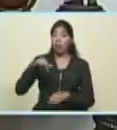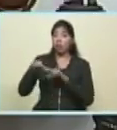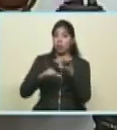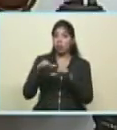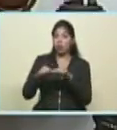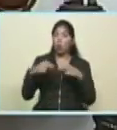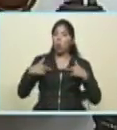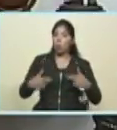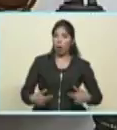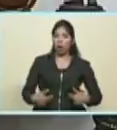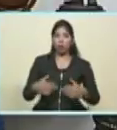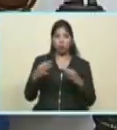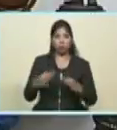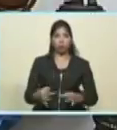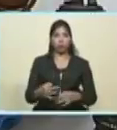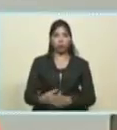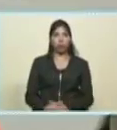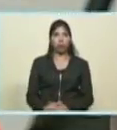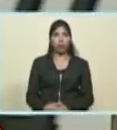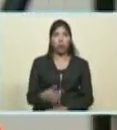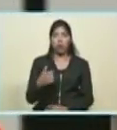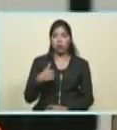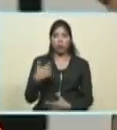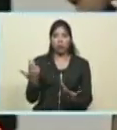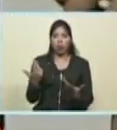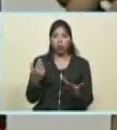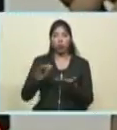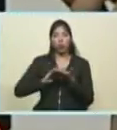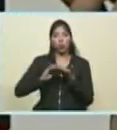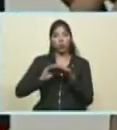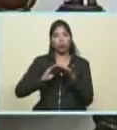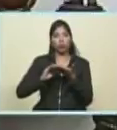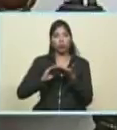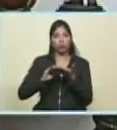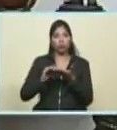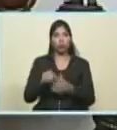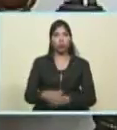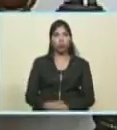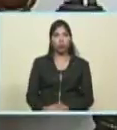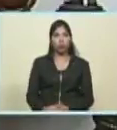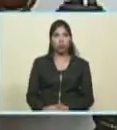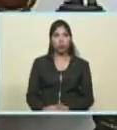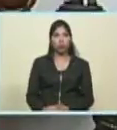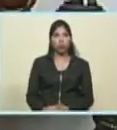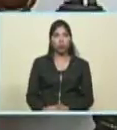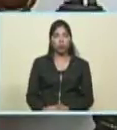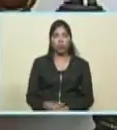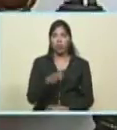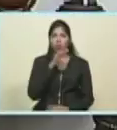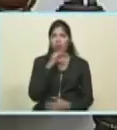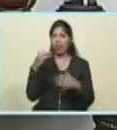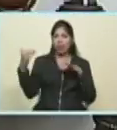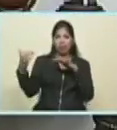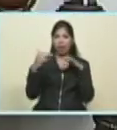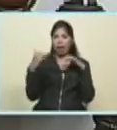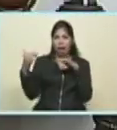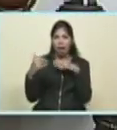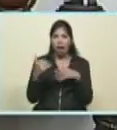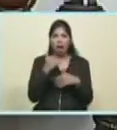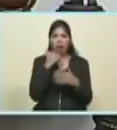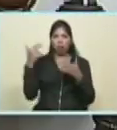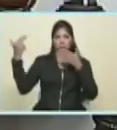humanidad va a ser humana. Vamos a conseguir el camino, lo estamos consiguiendo, para tener un mundo sin guerras, sin